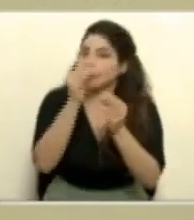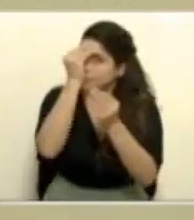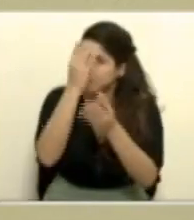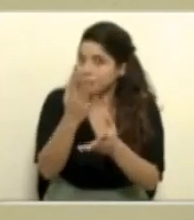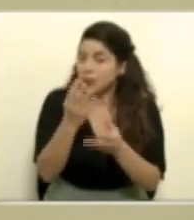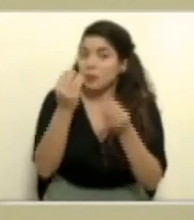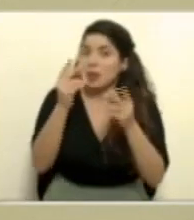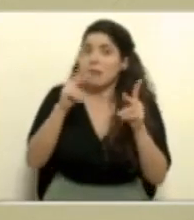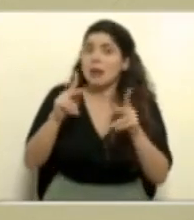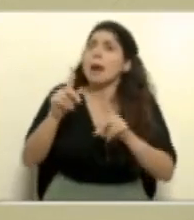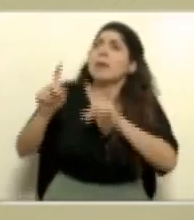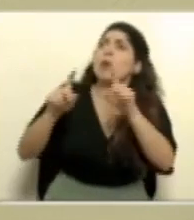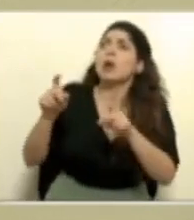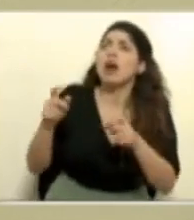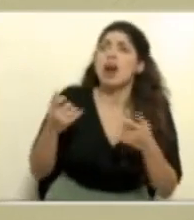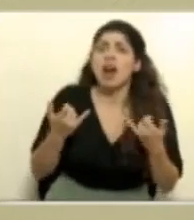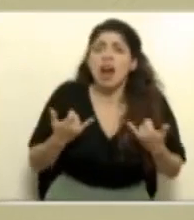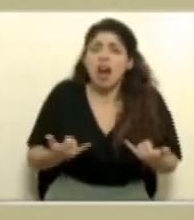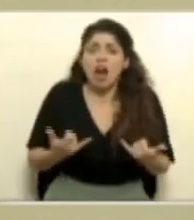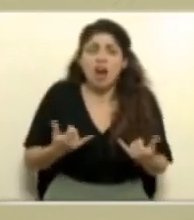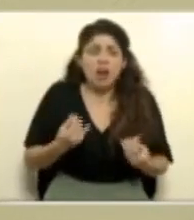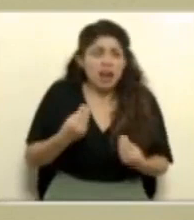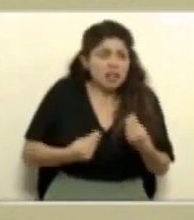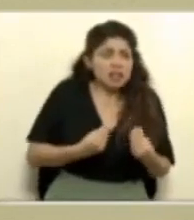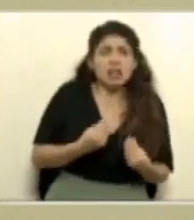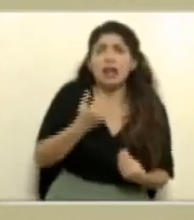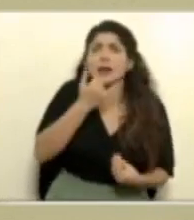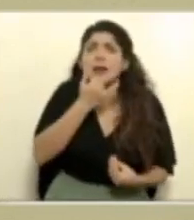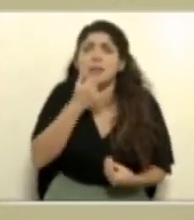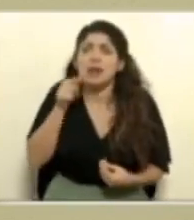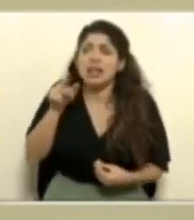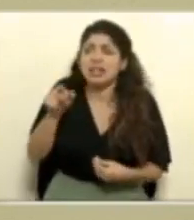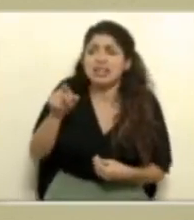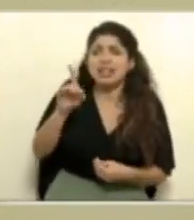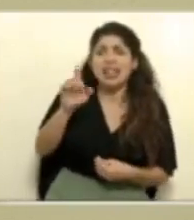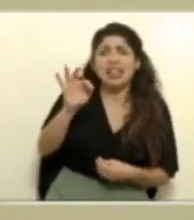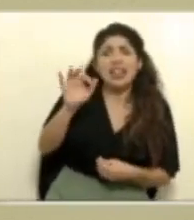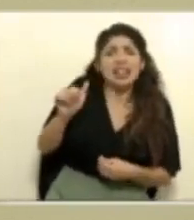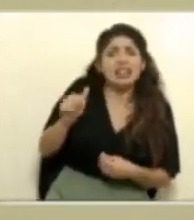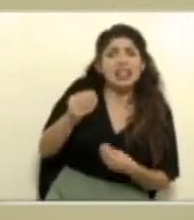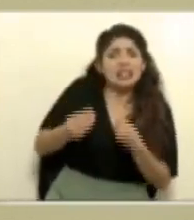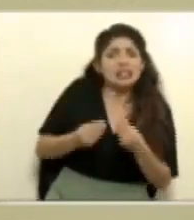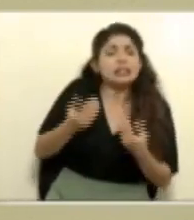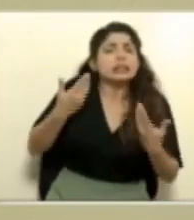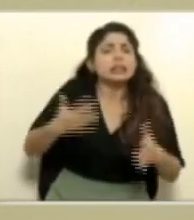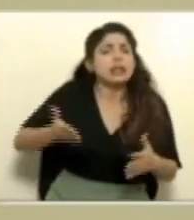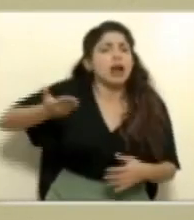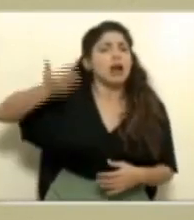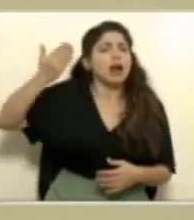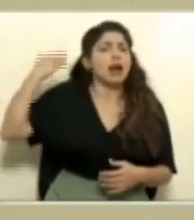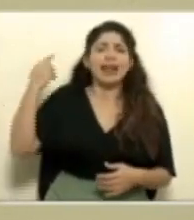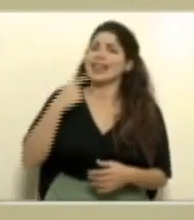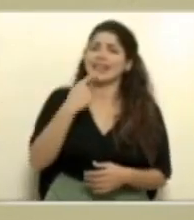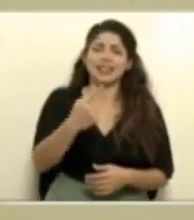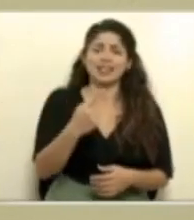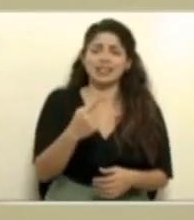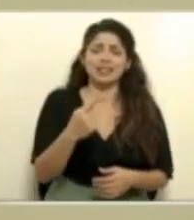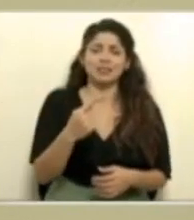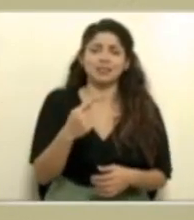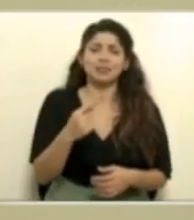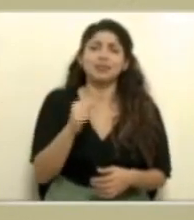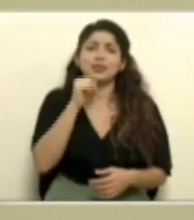porque muchos van a preguntar, ¿y ahora qué? ¿Qué pasa con esta variante Delta? Ya lo hemos venido diciendo, no es que